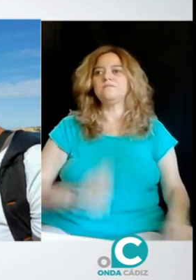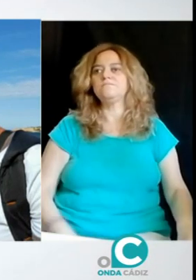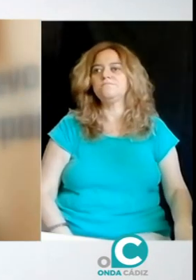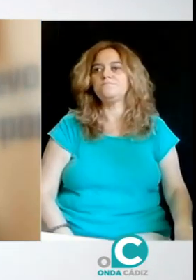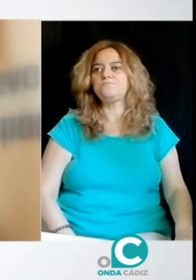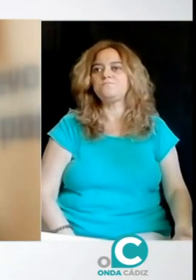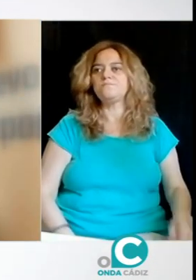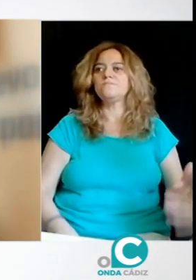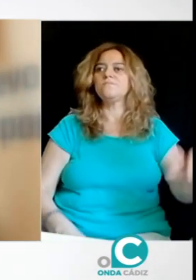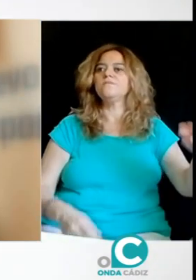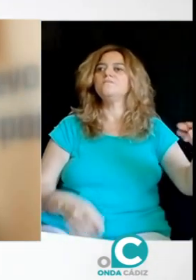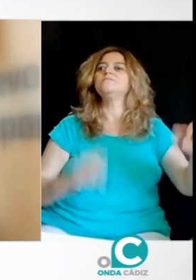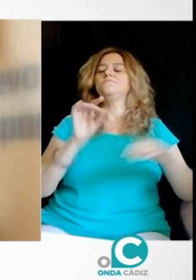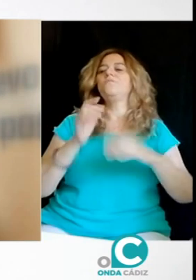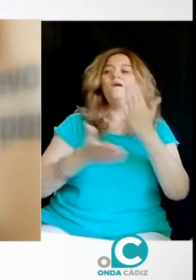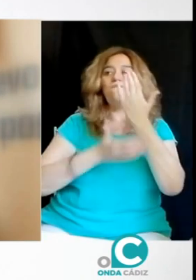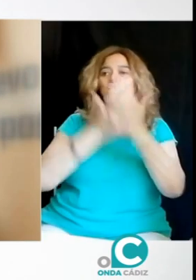Sí, así es.